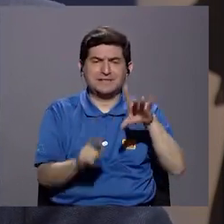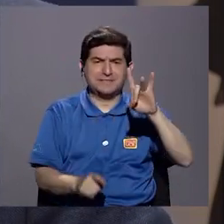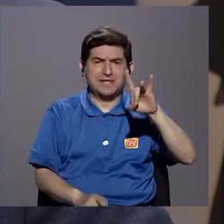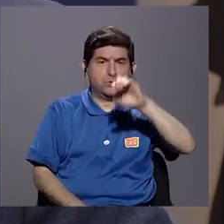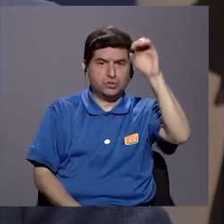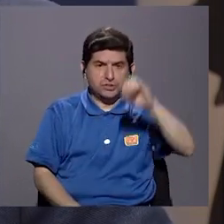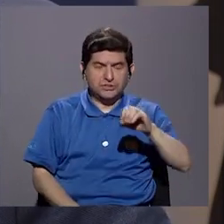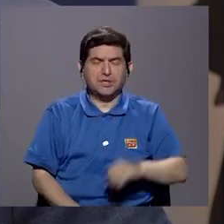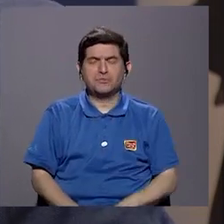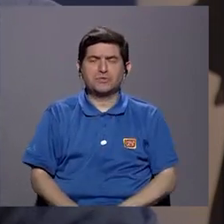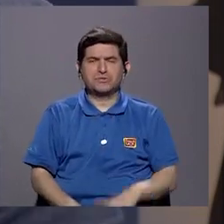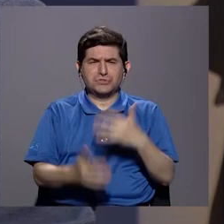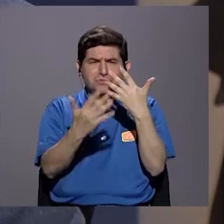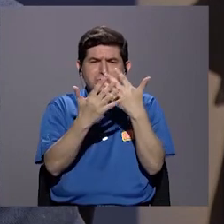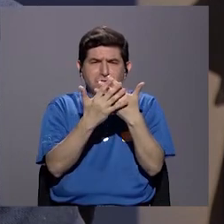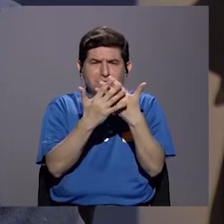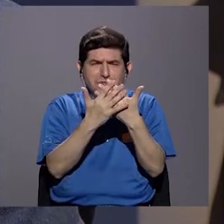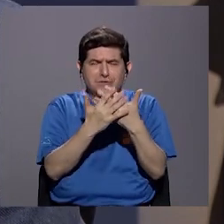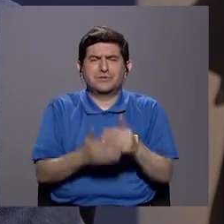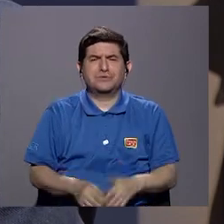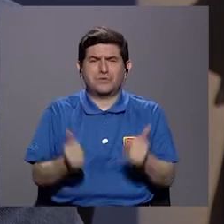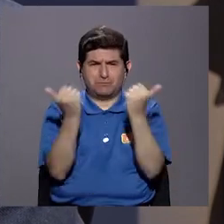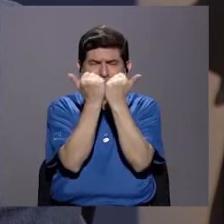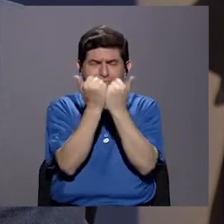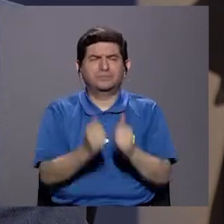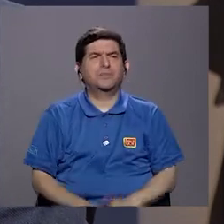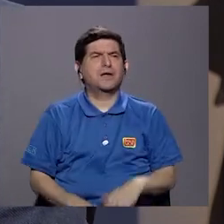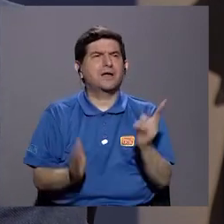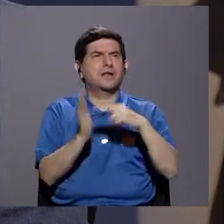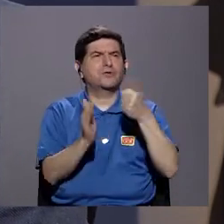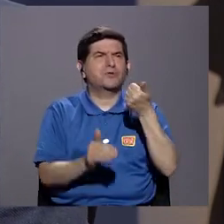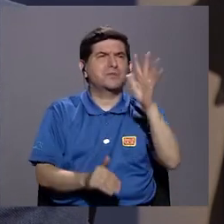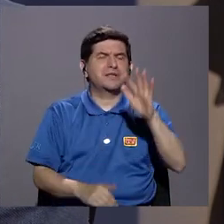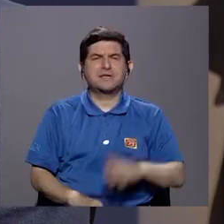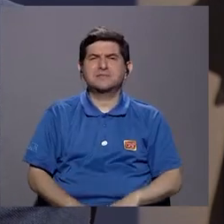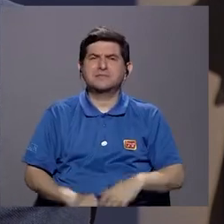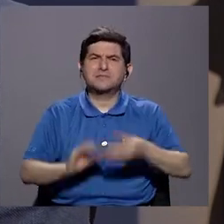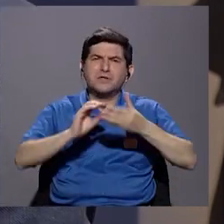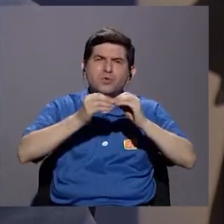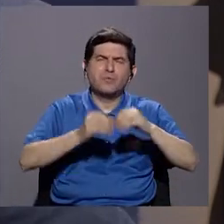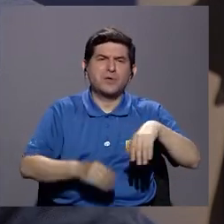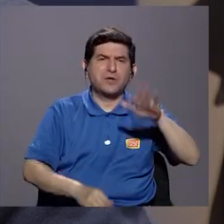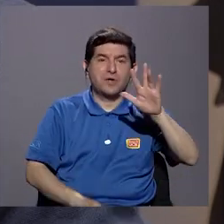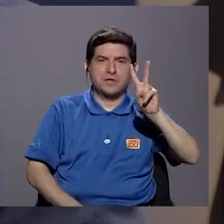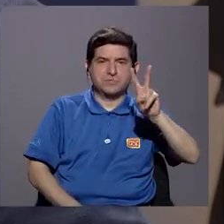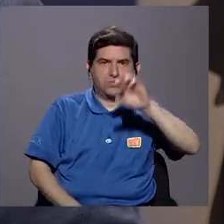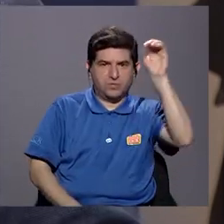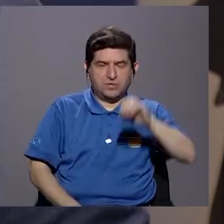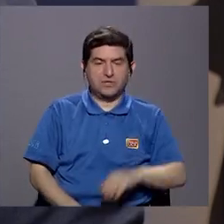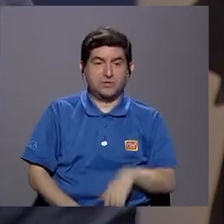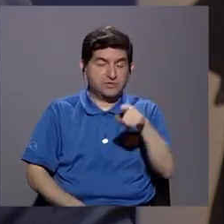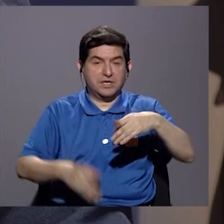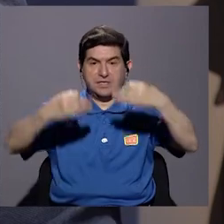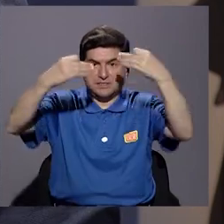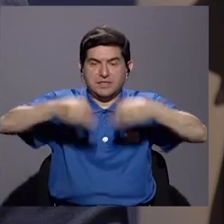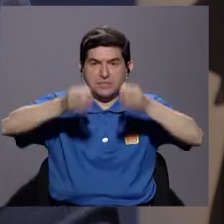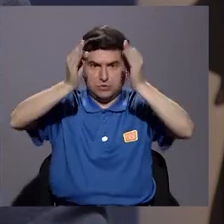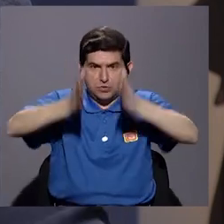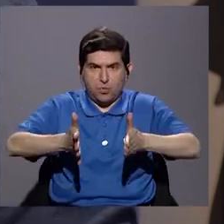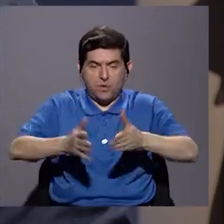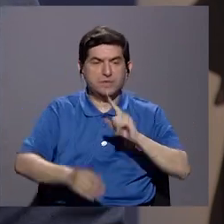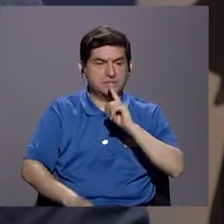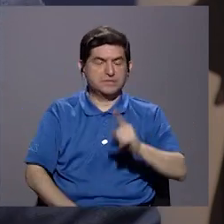hacinamiento. Cuando nosotros llegamos en el 2015, el hacinamiento estaba más o menos en 52%. Entonces, claro, esas resoluciones de los jueces nos dijeron